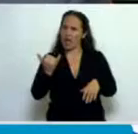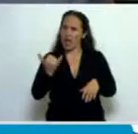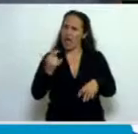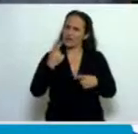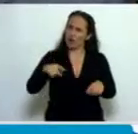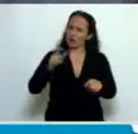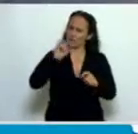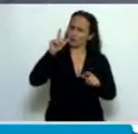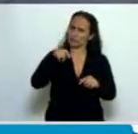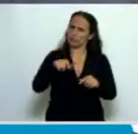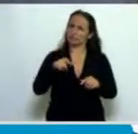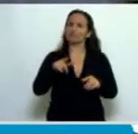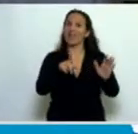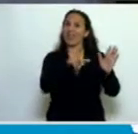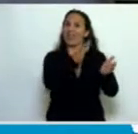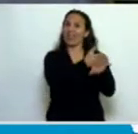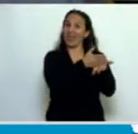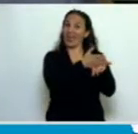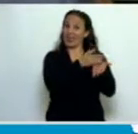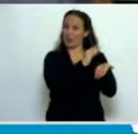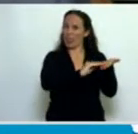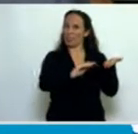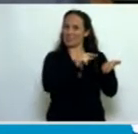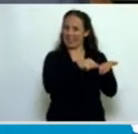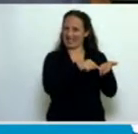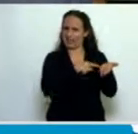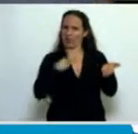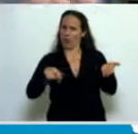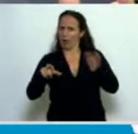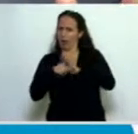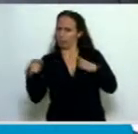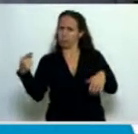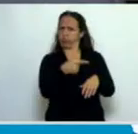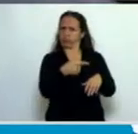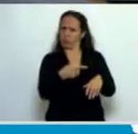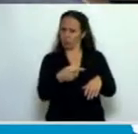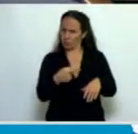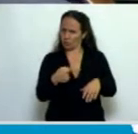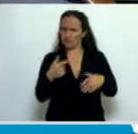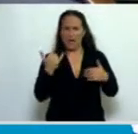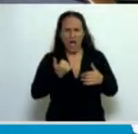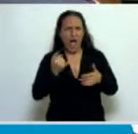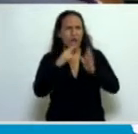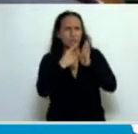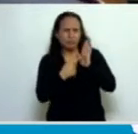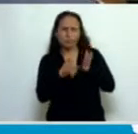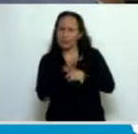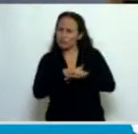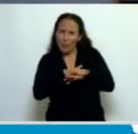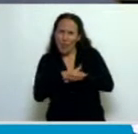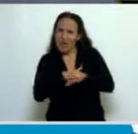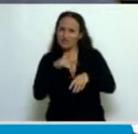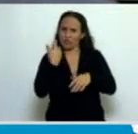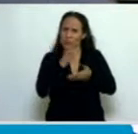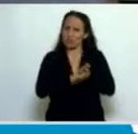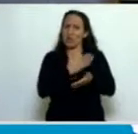el derecho en general, el derecho administrativo en general, y ciertos principios básicos que tienen que ver con la responsabilidad estatal y la